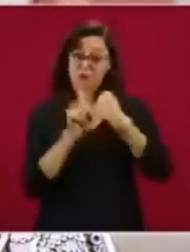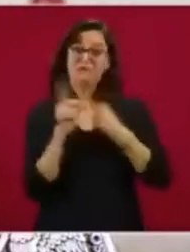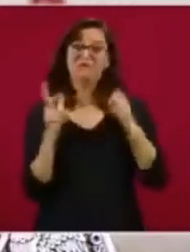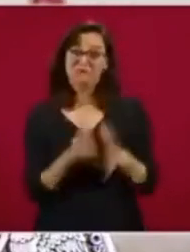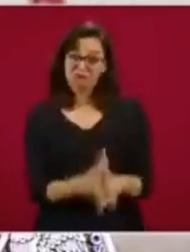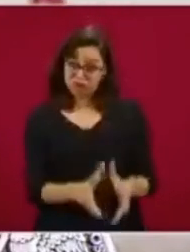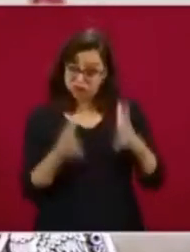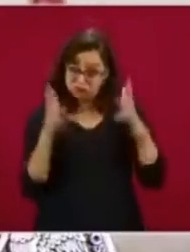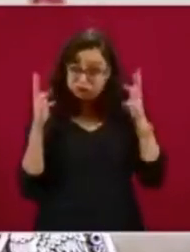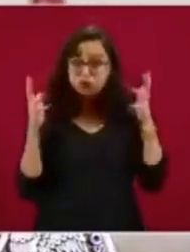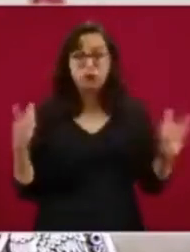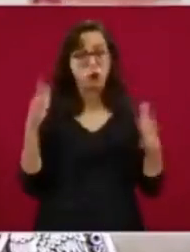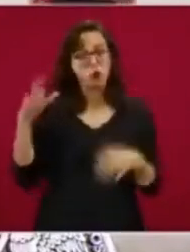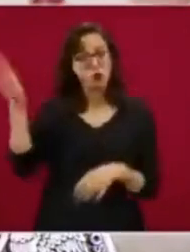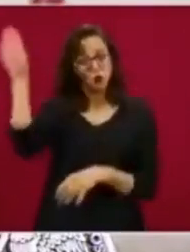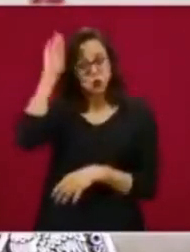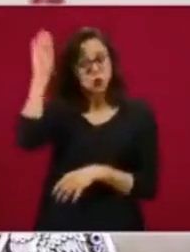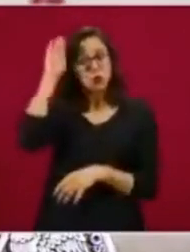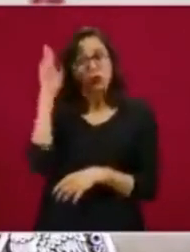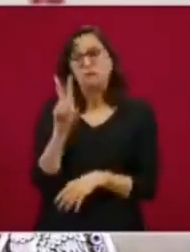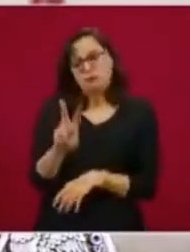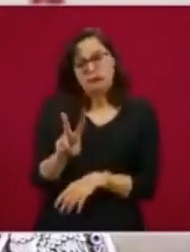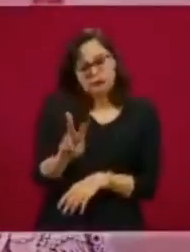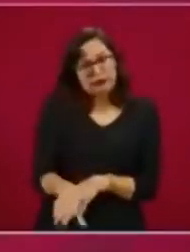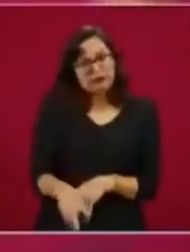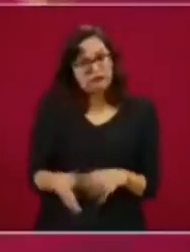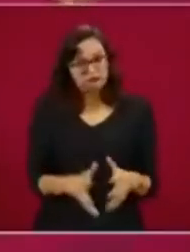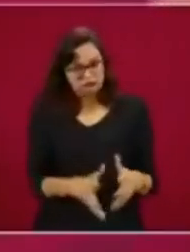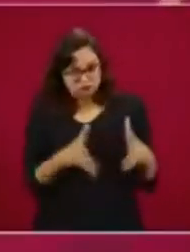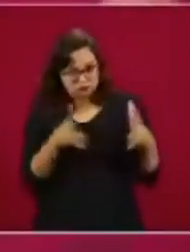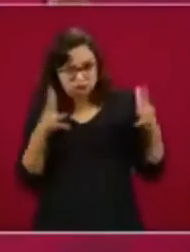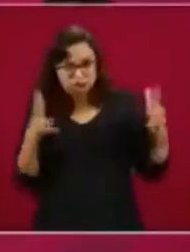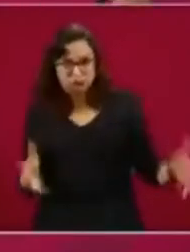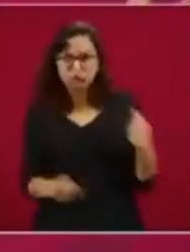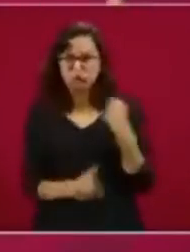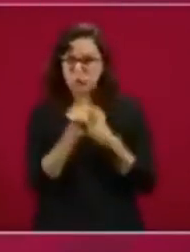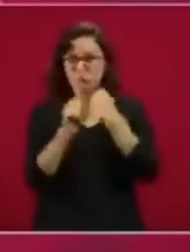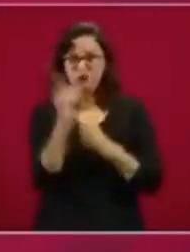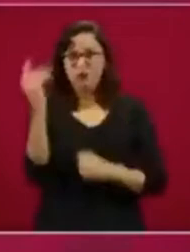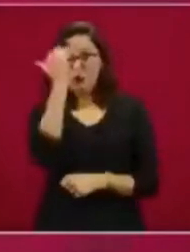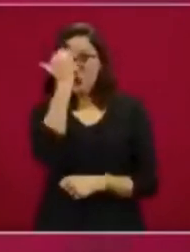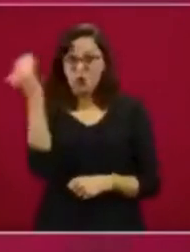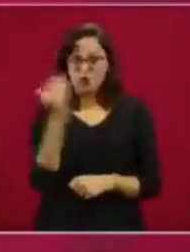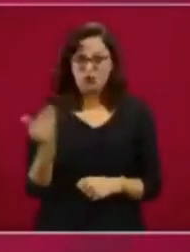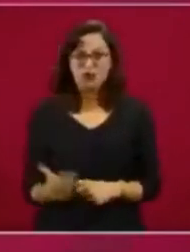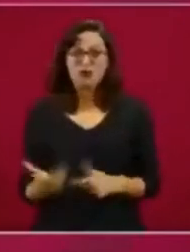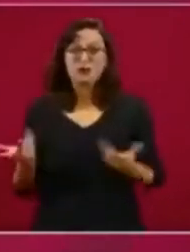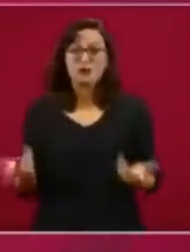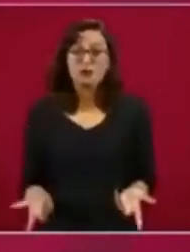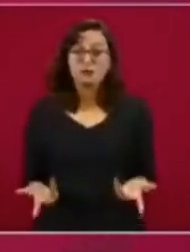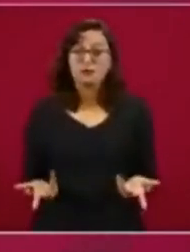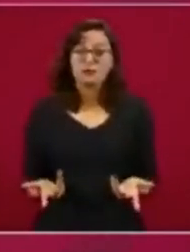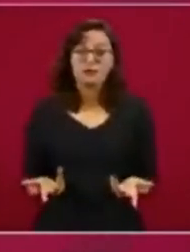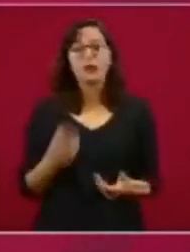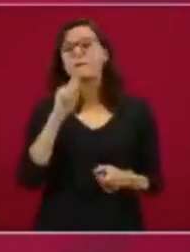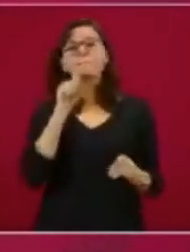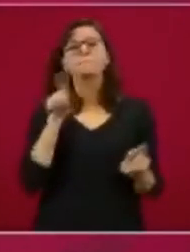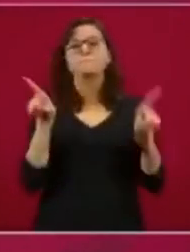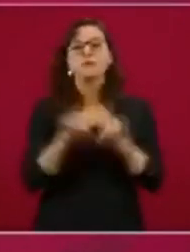sea… Pero esta es la lucha de David contra Goliat.